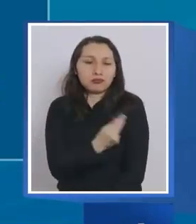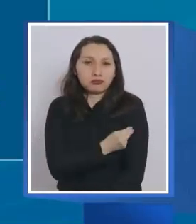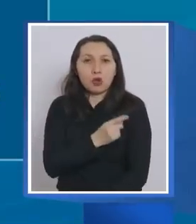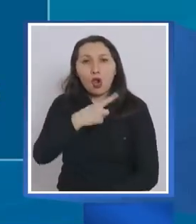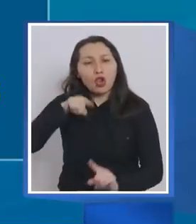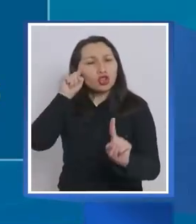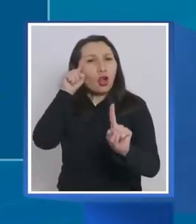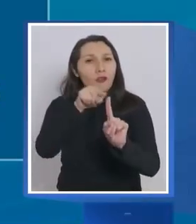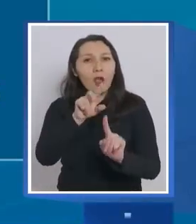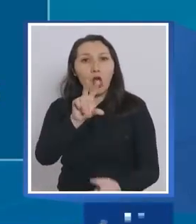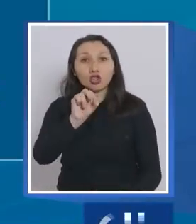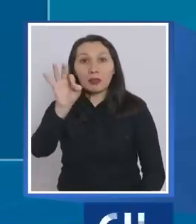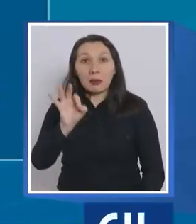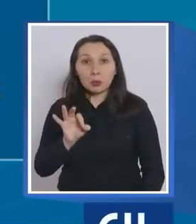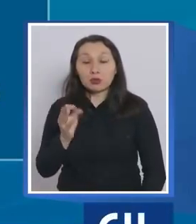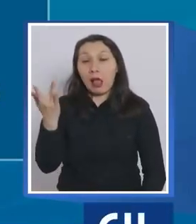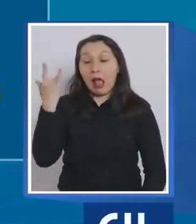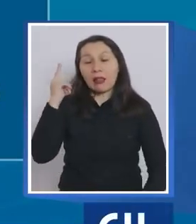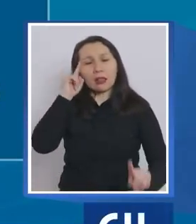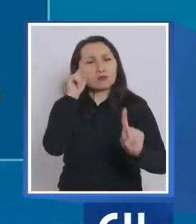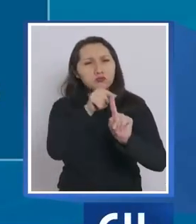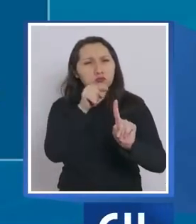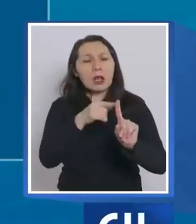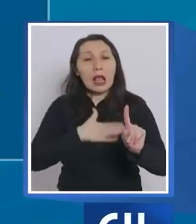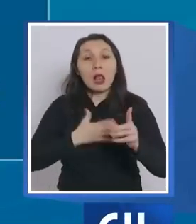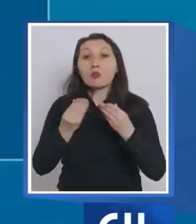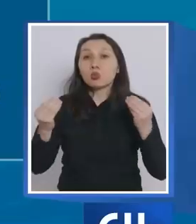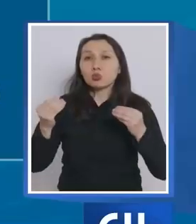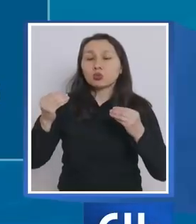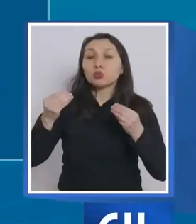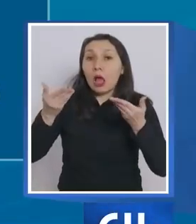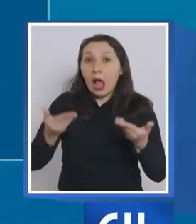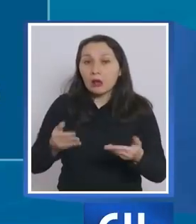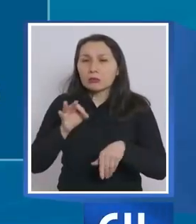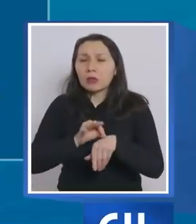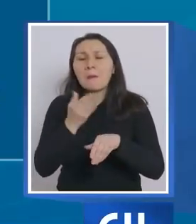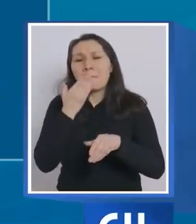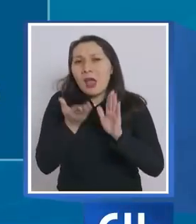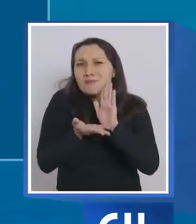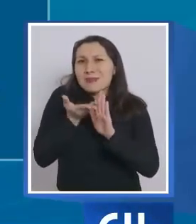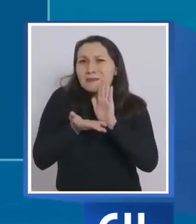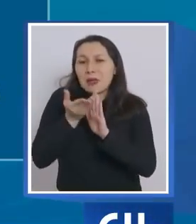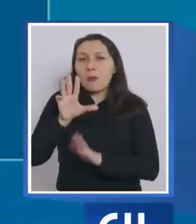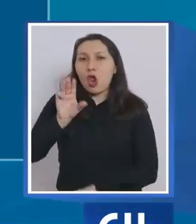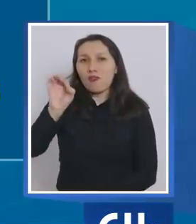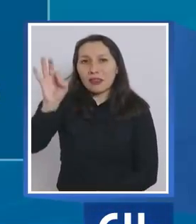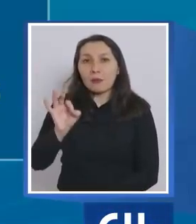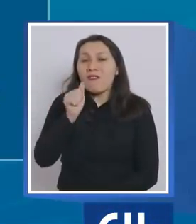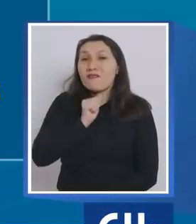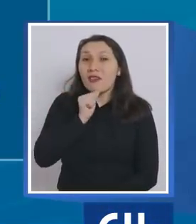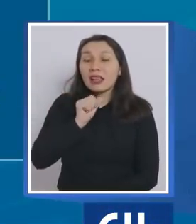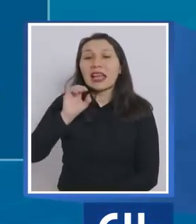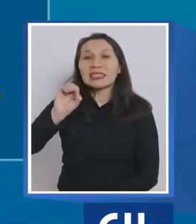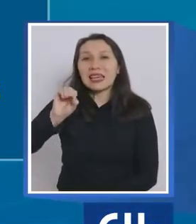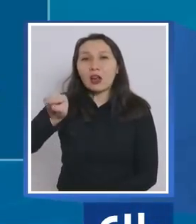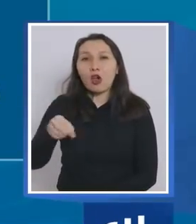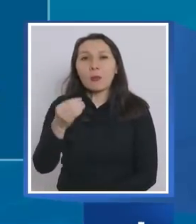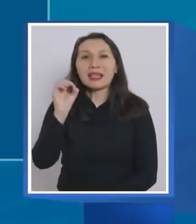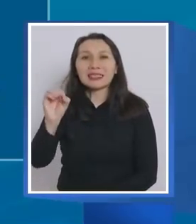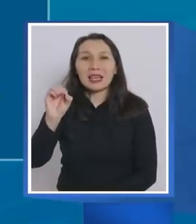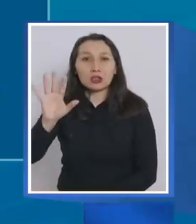como meta 80%, muchos especialistas ahora están pidiendo el 90%, nos falta 0